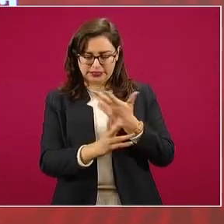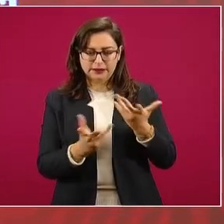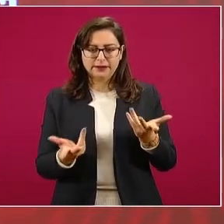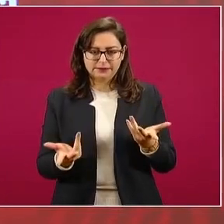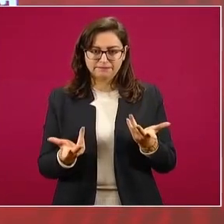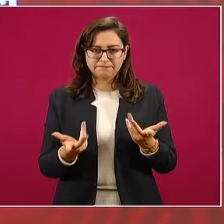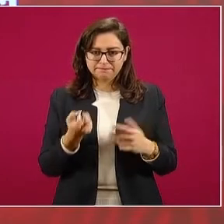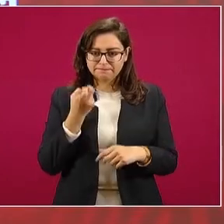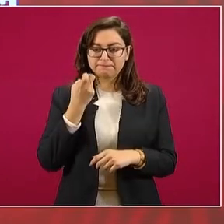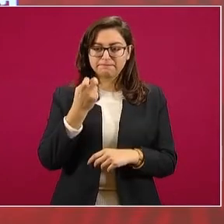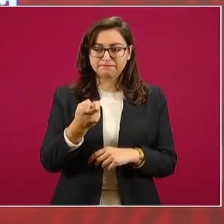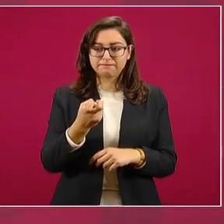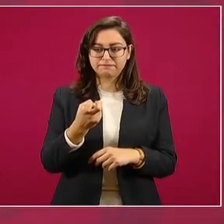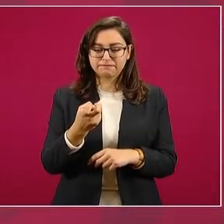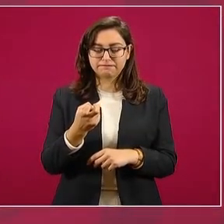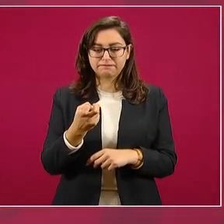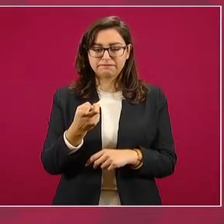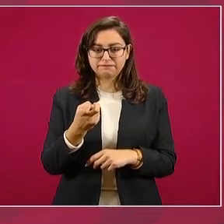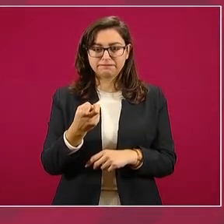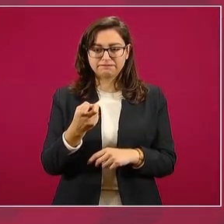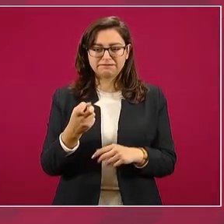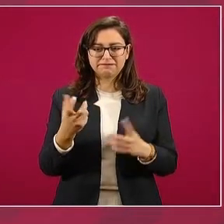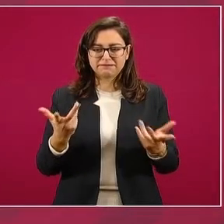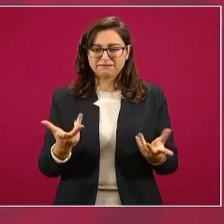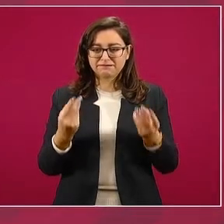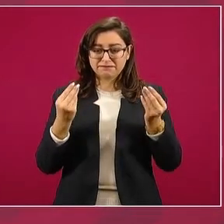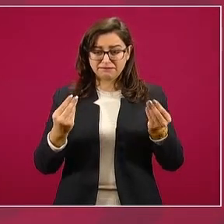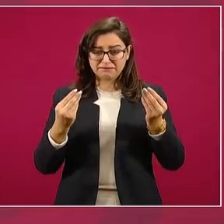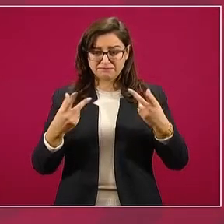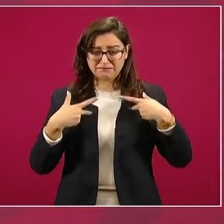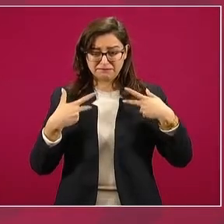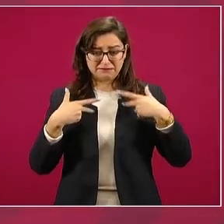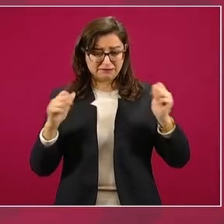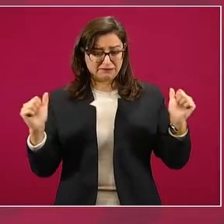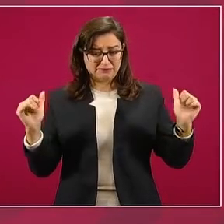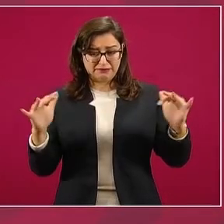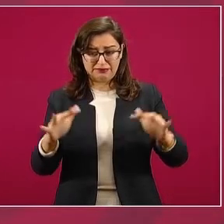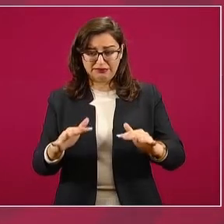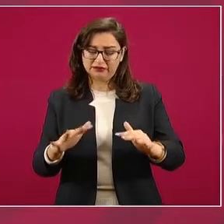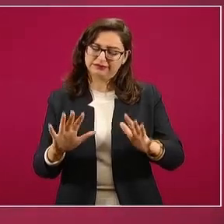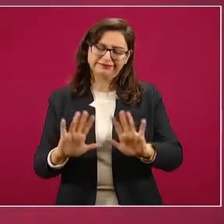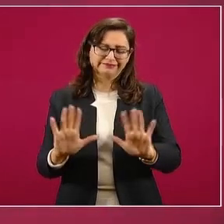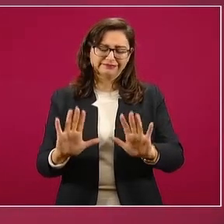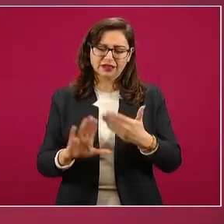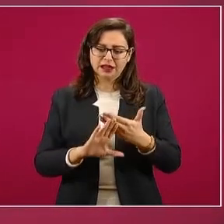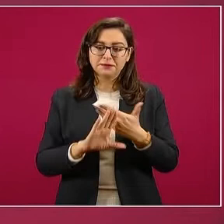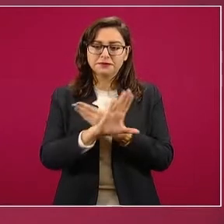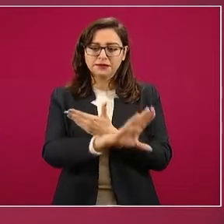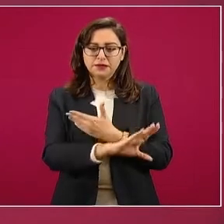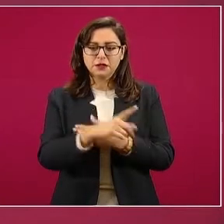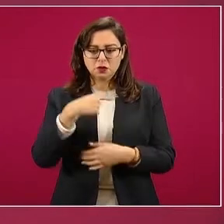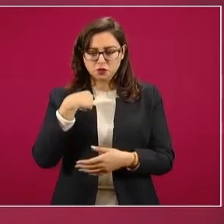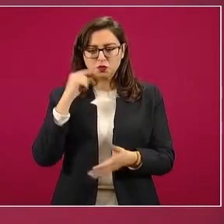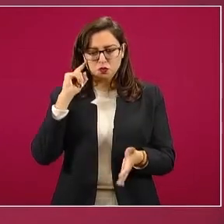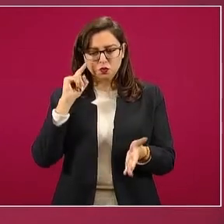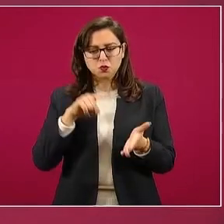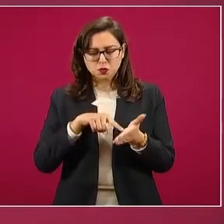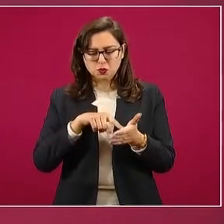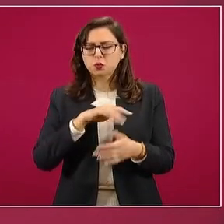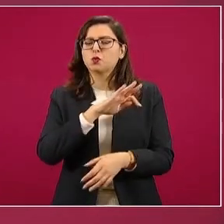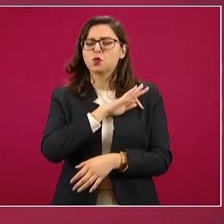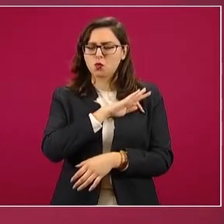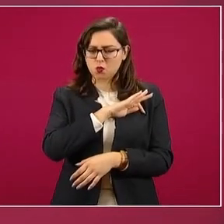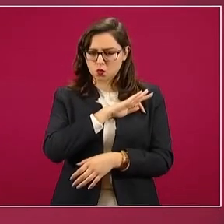este tipo de reuniones masivas. Y yo creo que se va a lograr con la participación